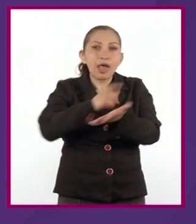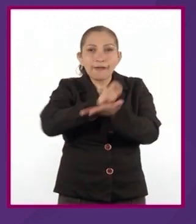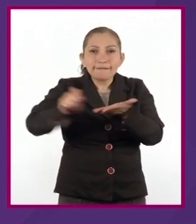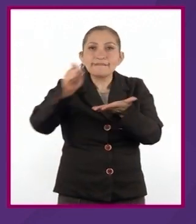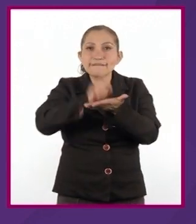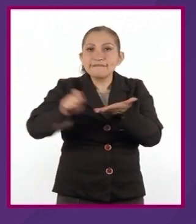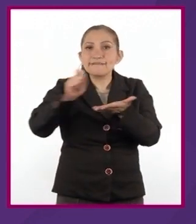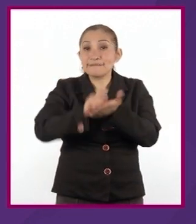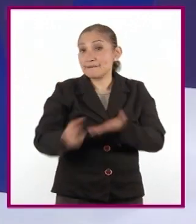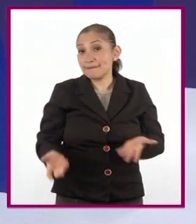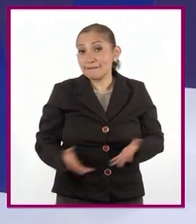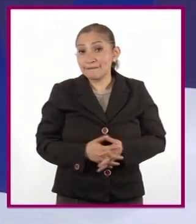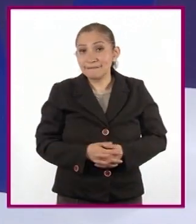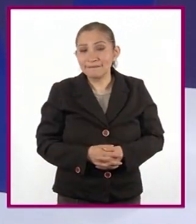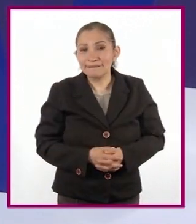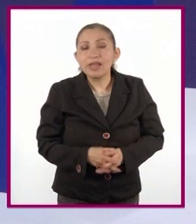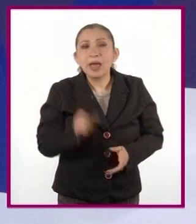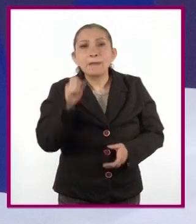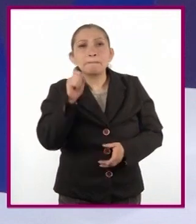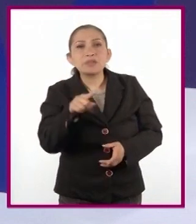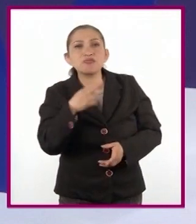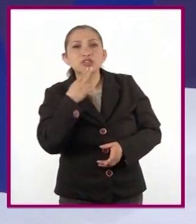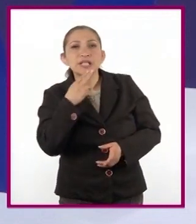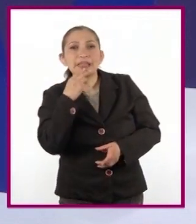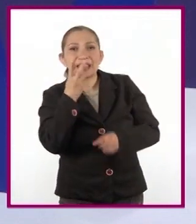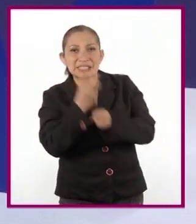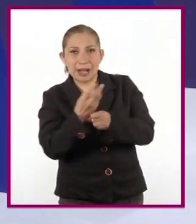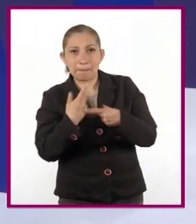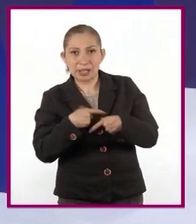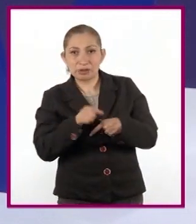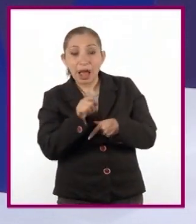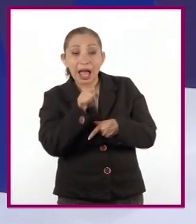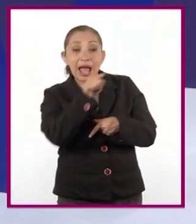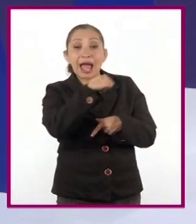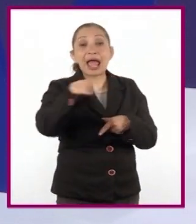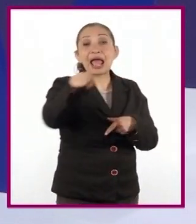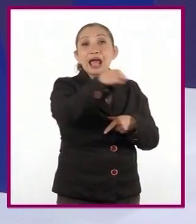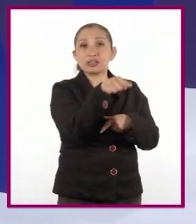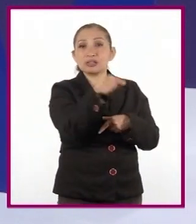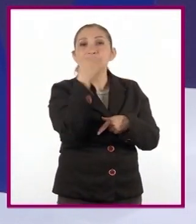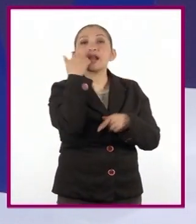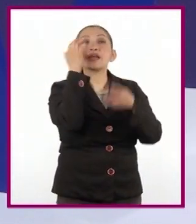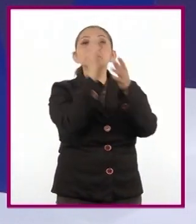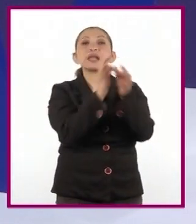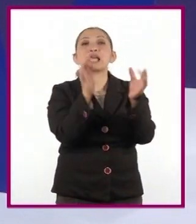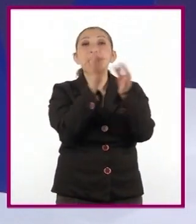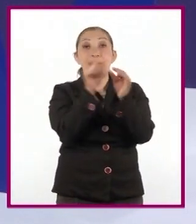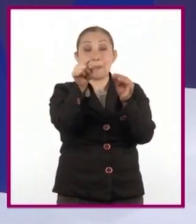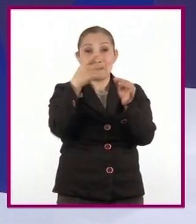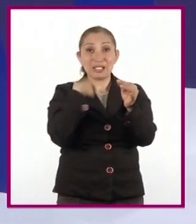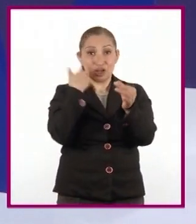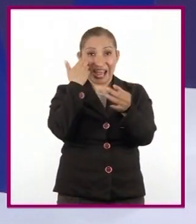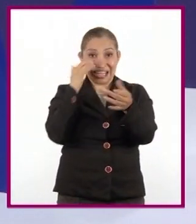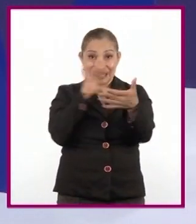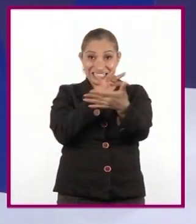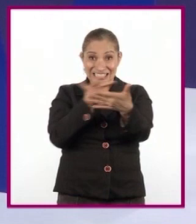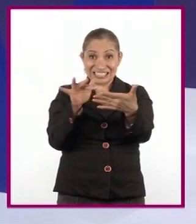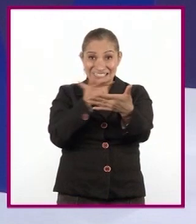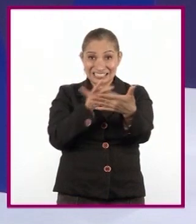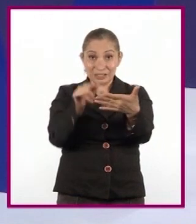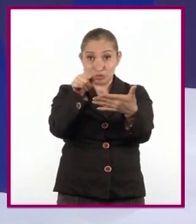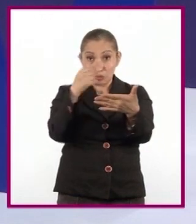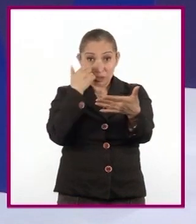escribir. A través del uso de la tercera persona pretende explicar a quienes tienen la intención de ser